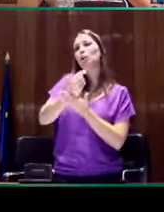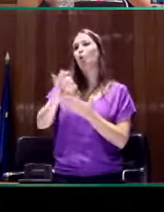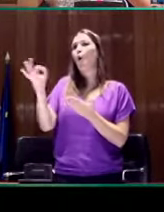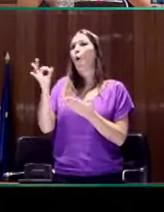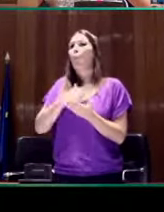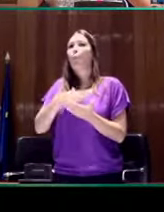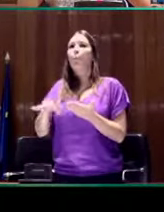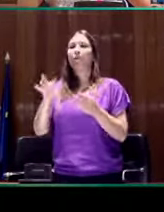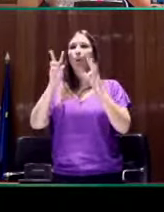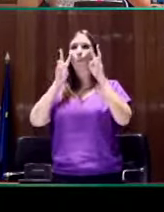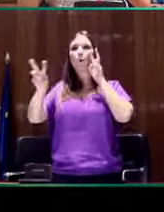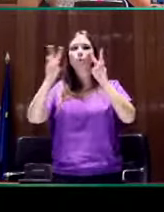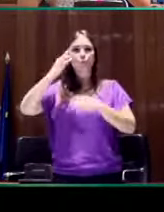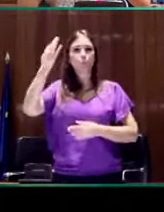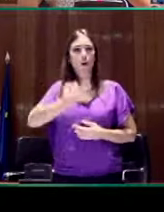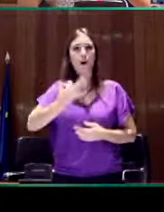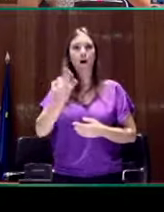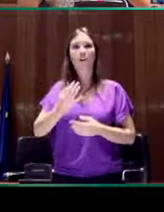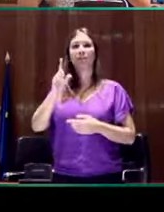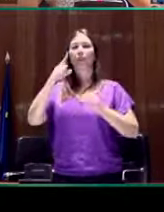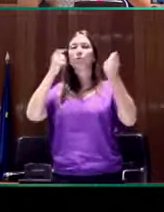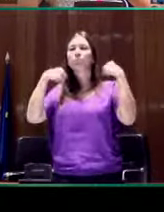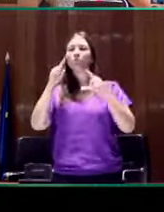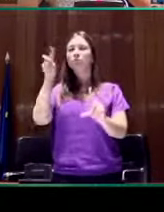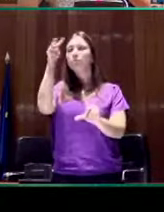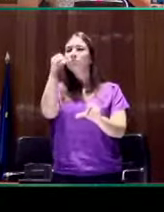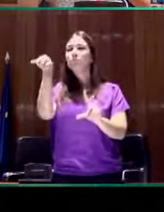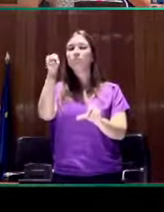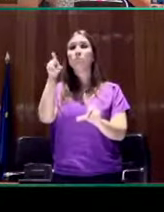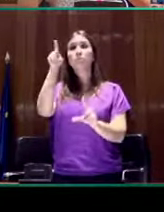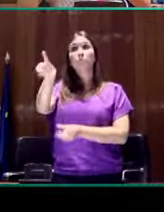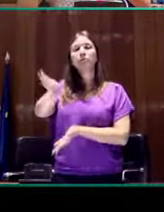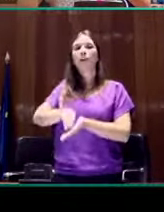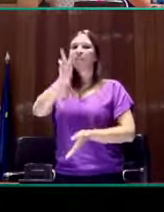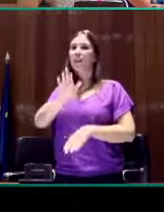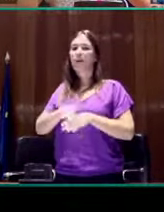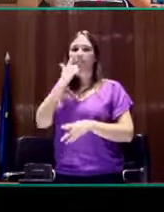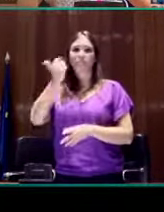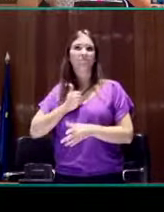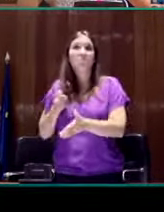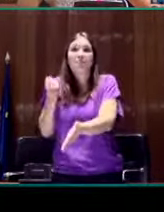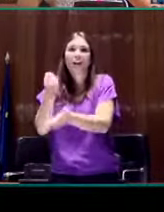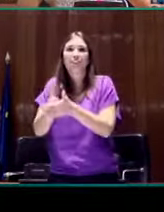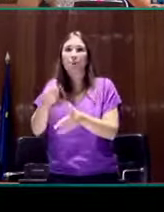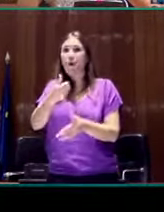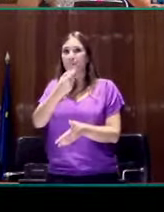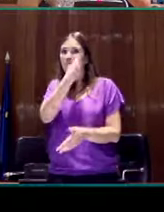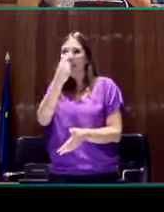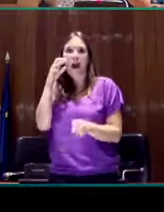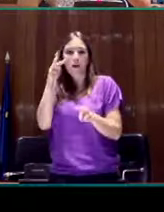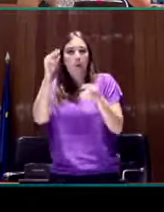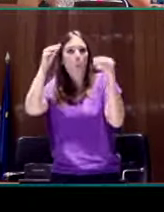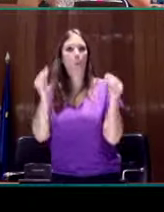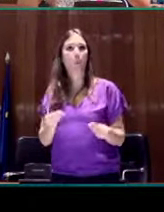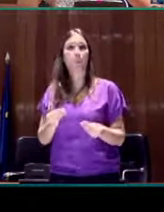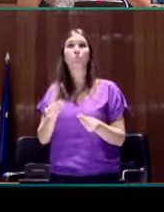precisen una atención visual y entrenamiento de la mirada podría servir para extraer el máximo partido de esta y, por tanto,